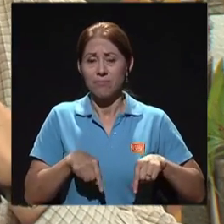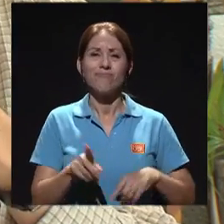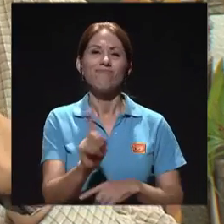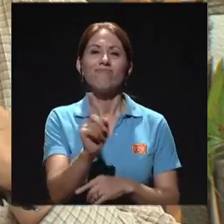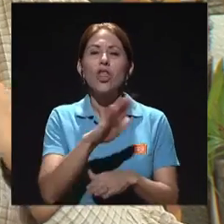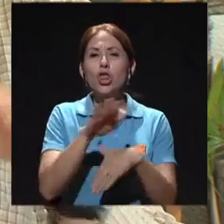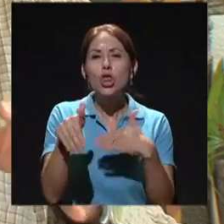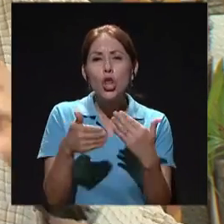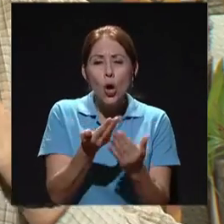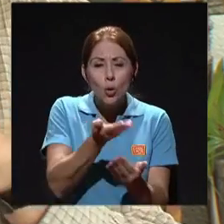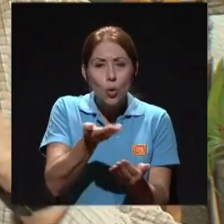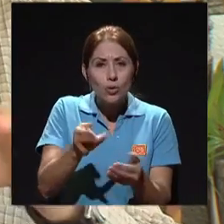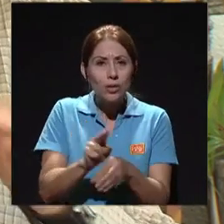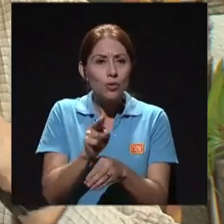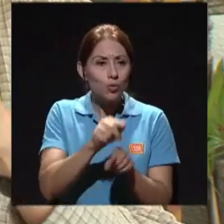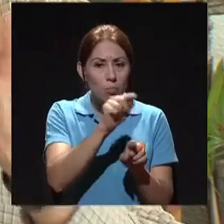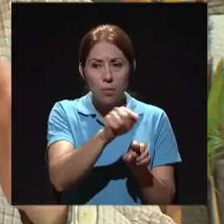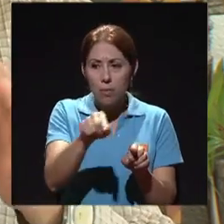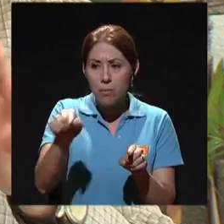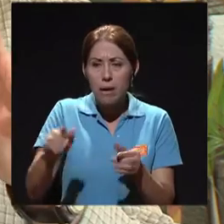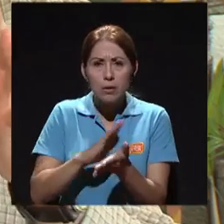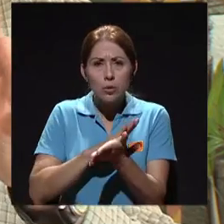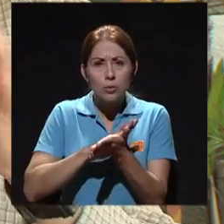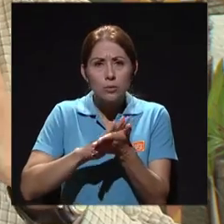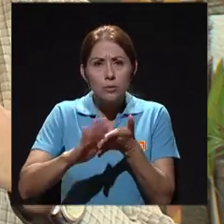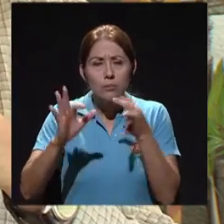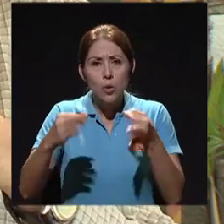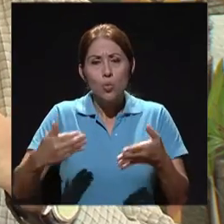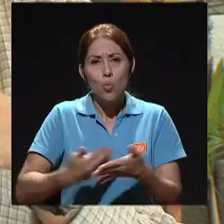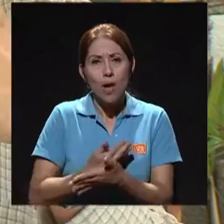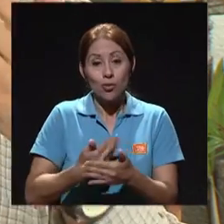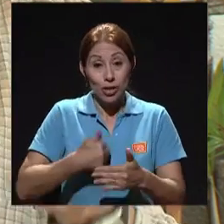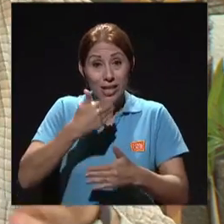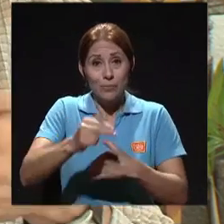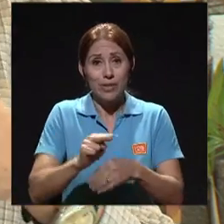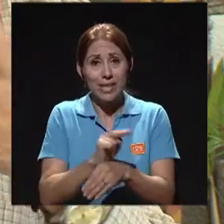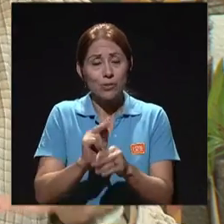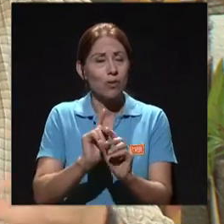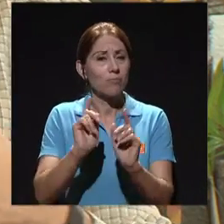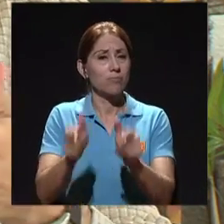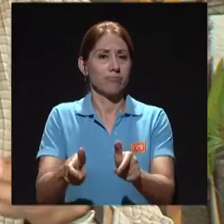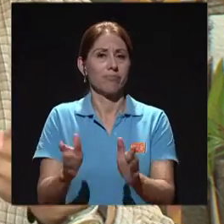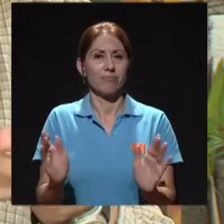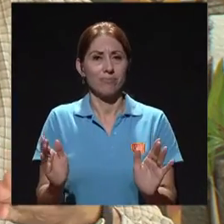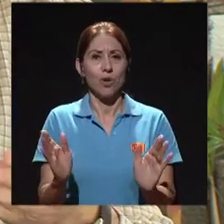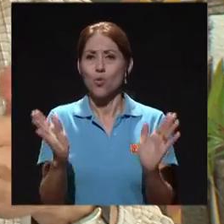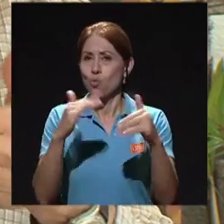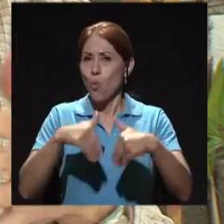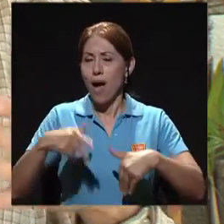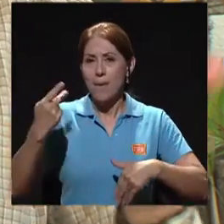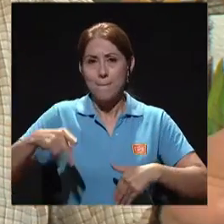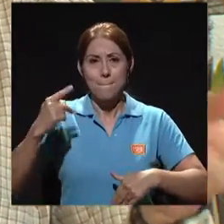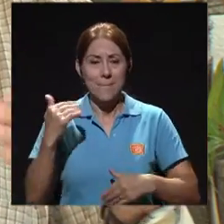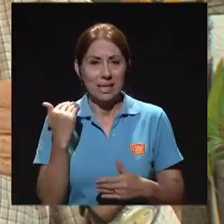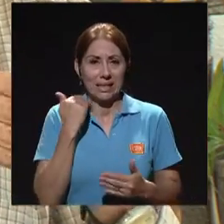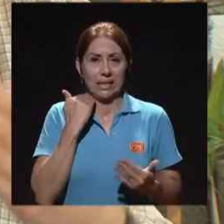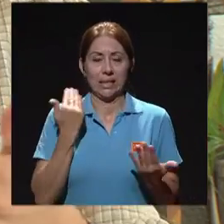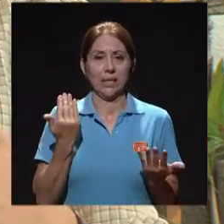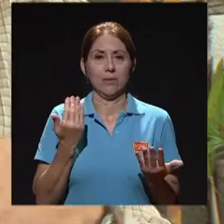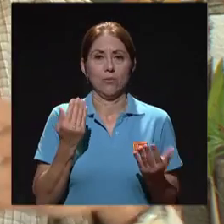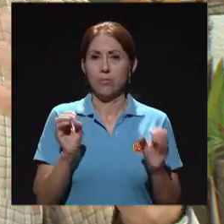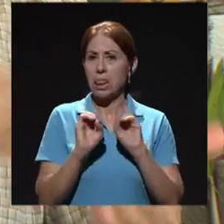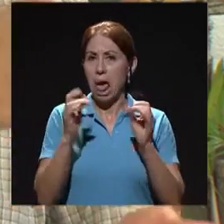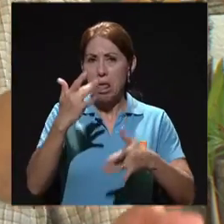son estériles y son nuevos y se descartan, entonces no hay riesgo de que la persona, ¿verdad?, se le vaya,